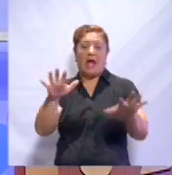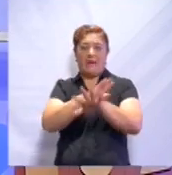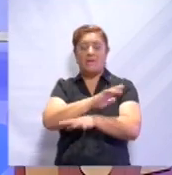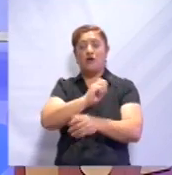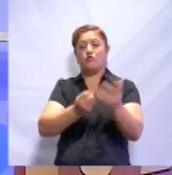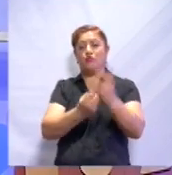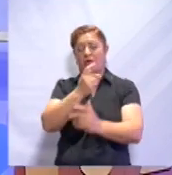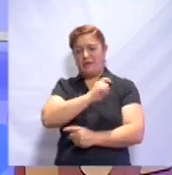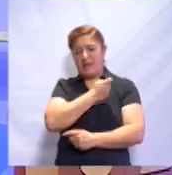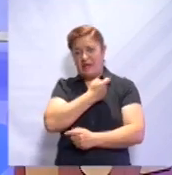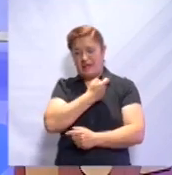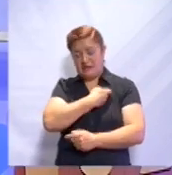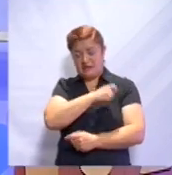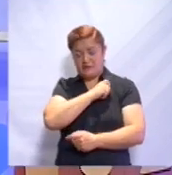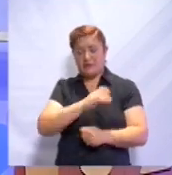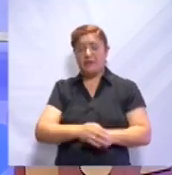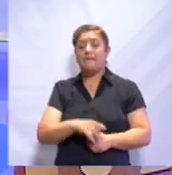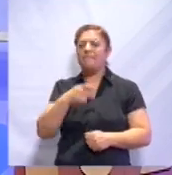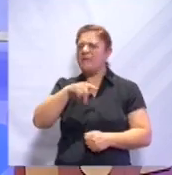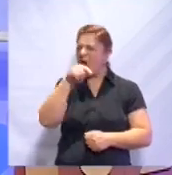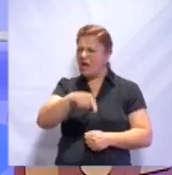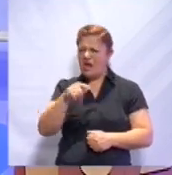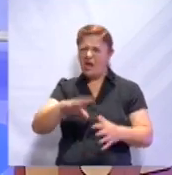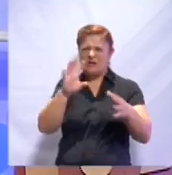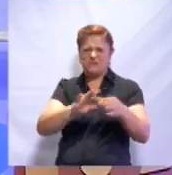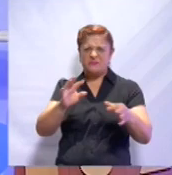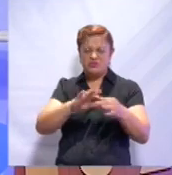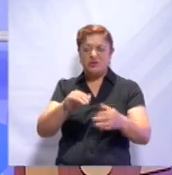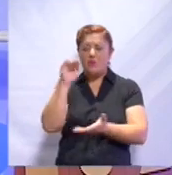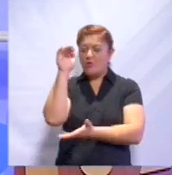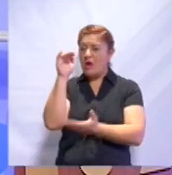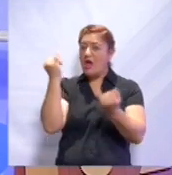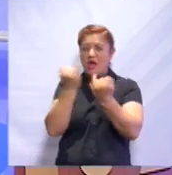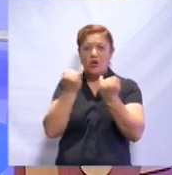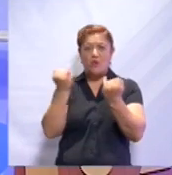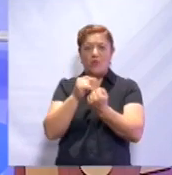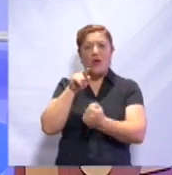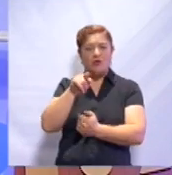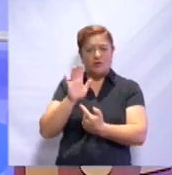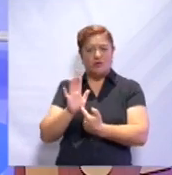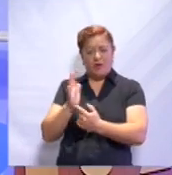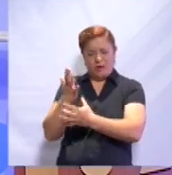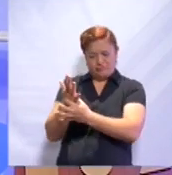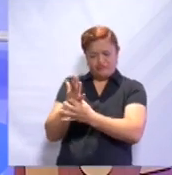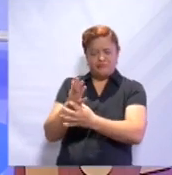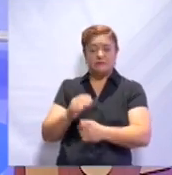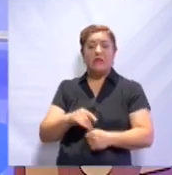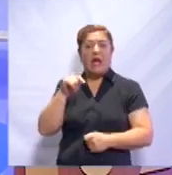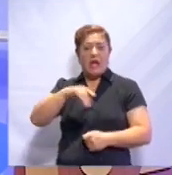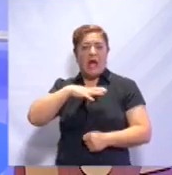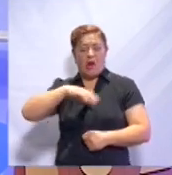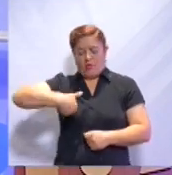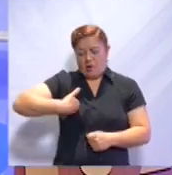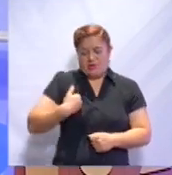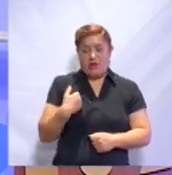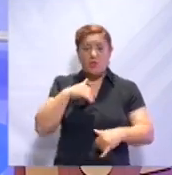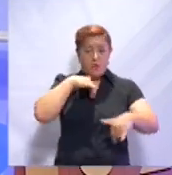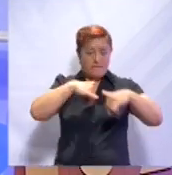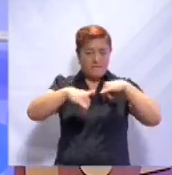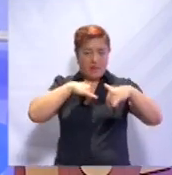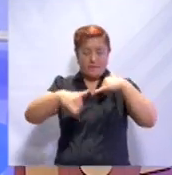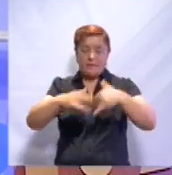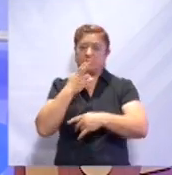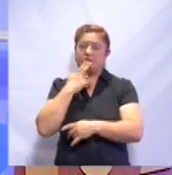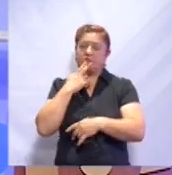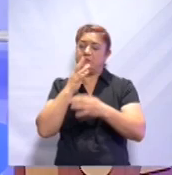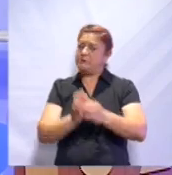en el libro, mencionó que usaba botellas como las que nos mostraste, Viri. De hecho, ahí guardaban los mapas que les servían y eran muy